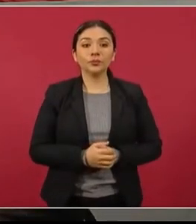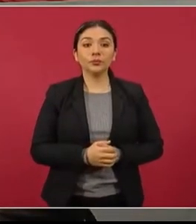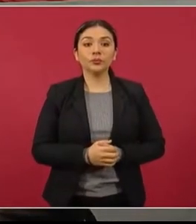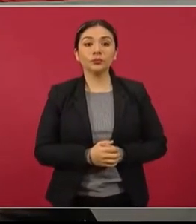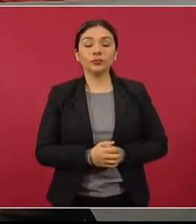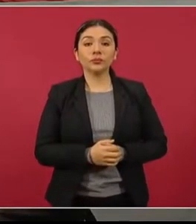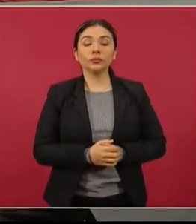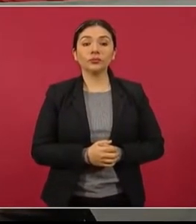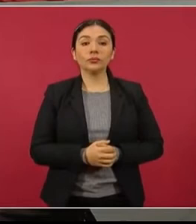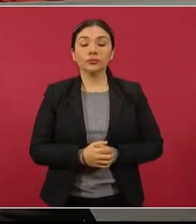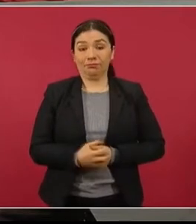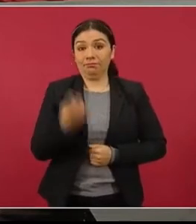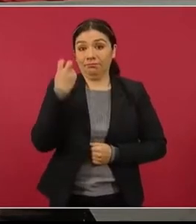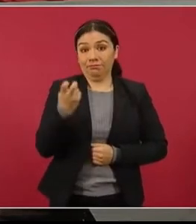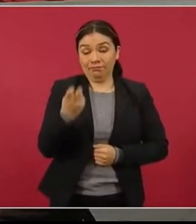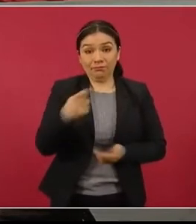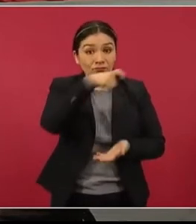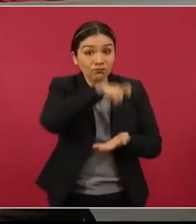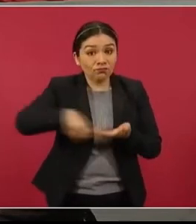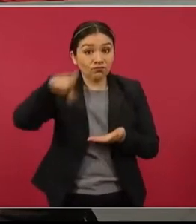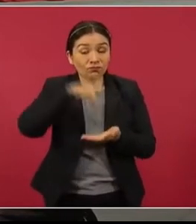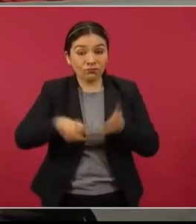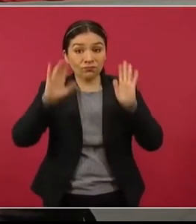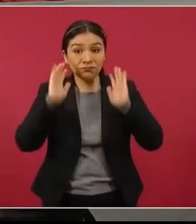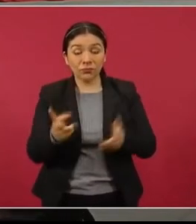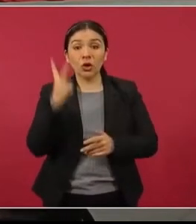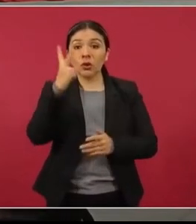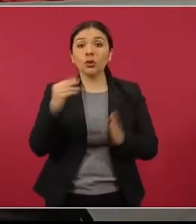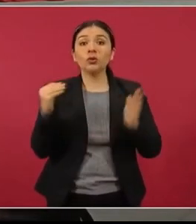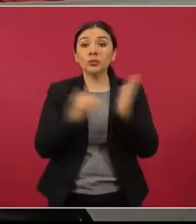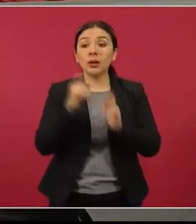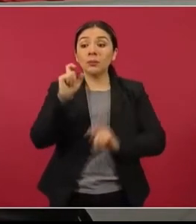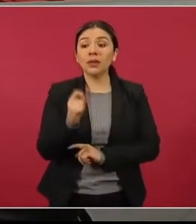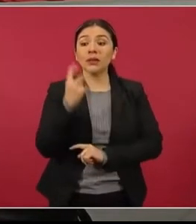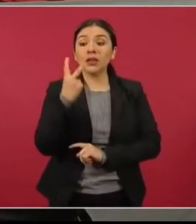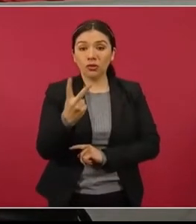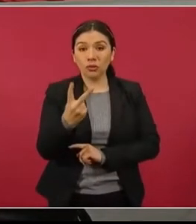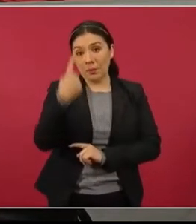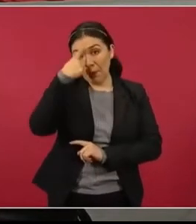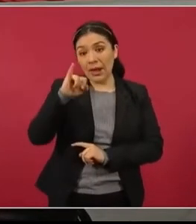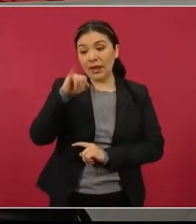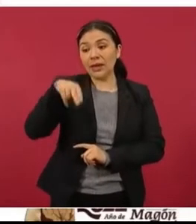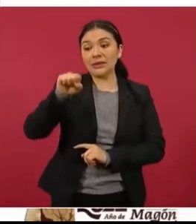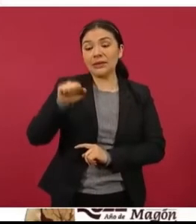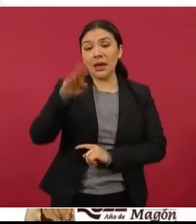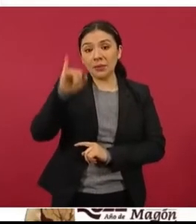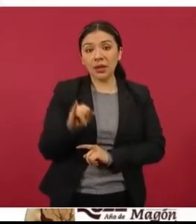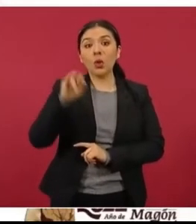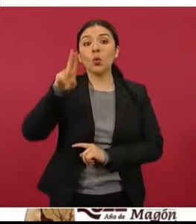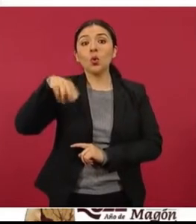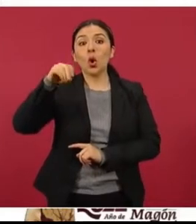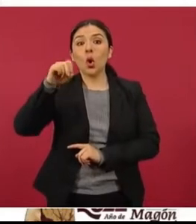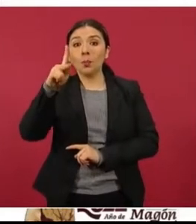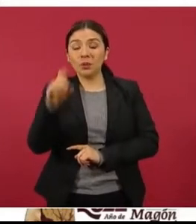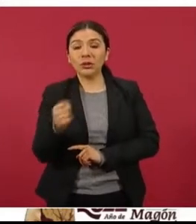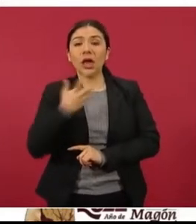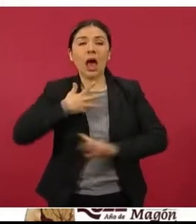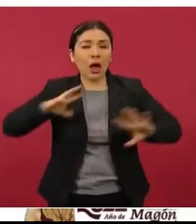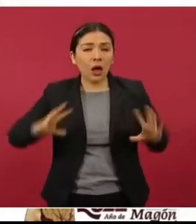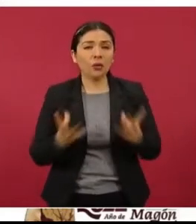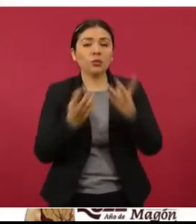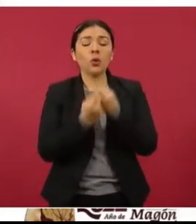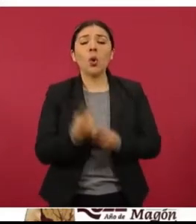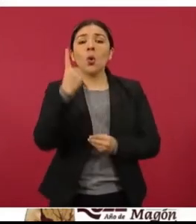en consecuencia, la compra consolidada 2022 Insabi-UNOPS incluye un total